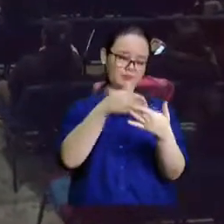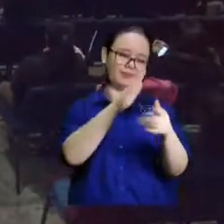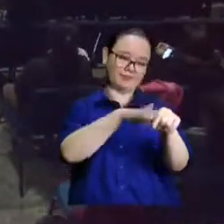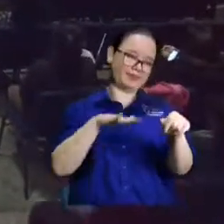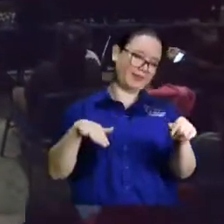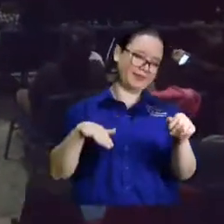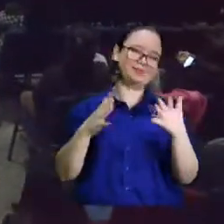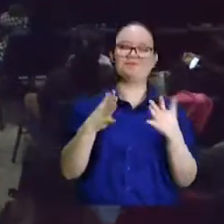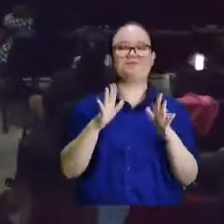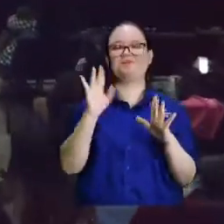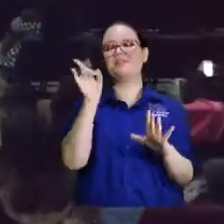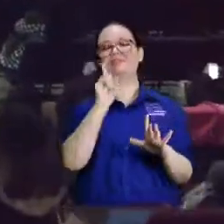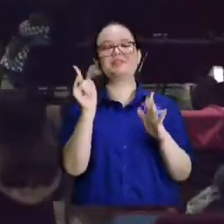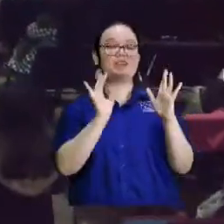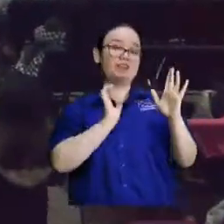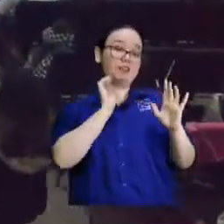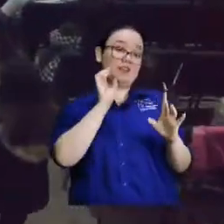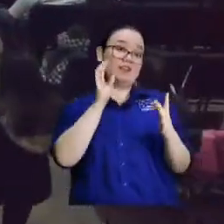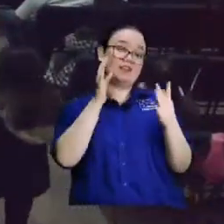Pero estaba emocionada.